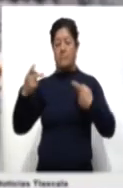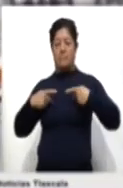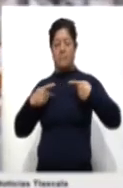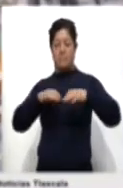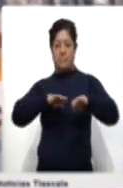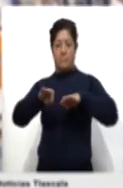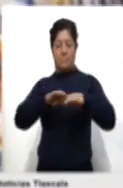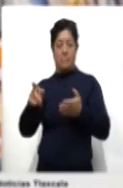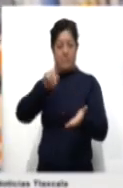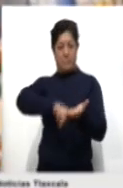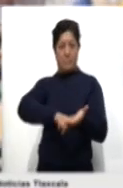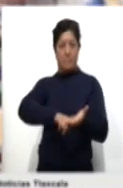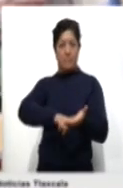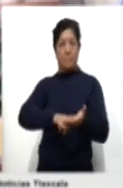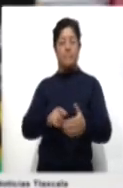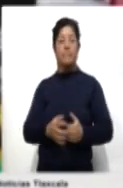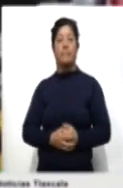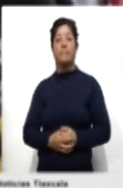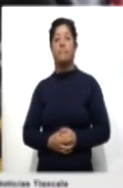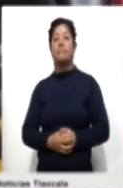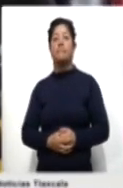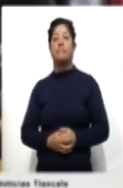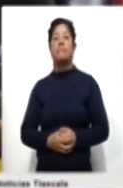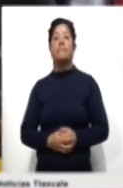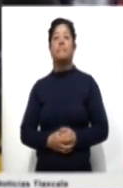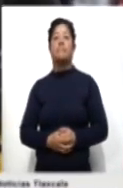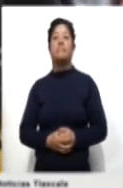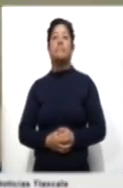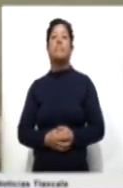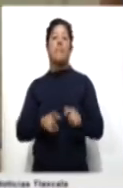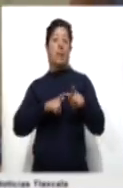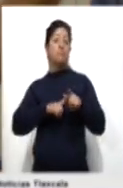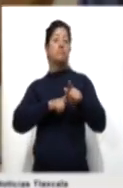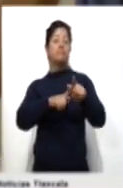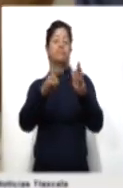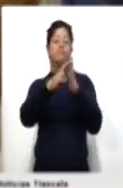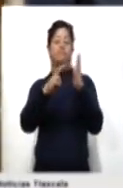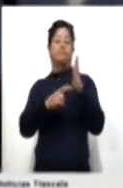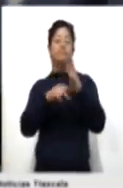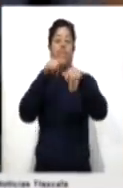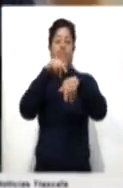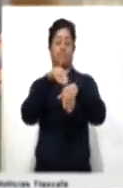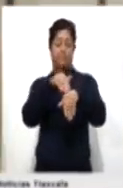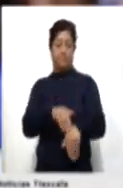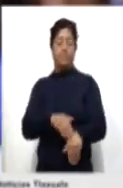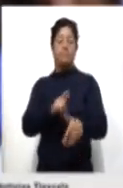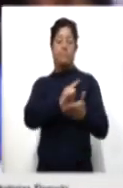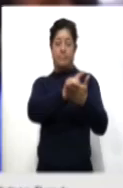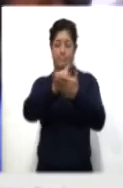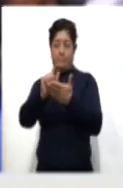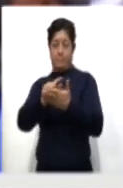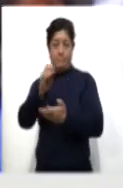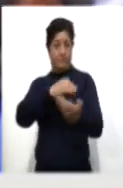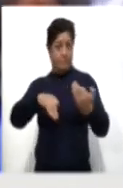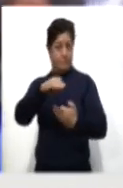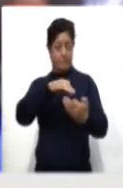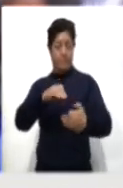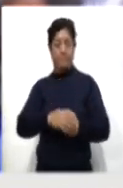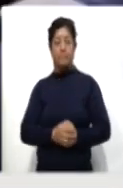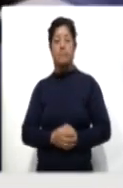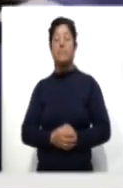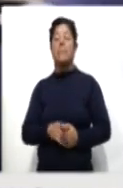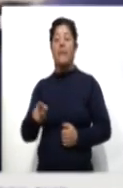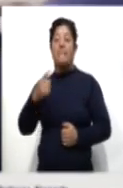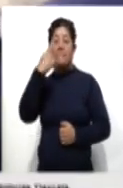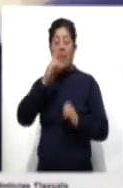La Cámara Nacional de la Industria de Transformación en Tlaxcala mantiene estrictos protocolos sanitarios en empresas agremiadas con el propósito de